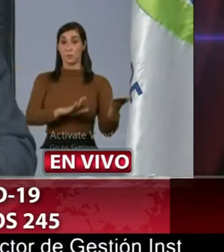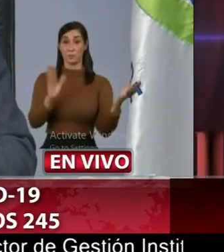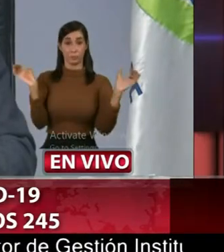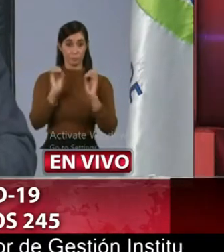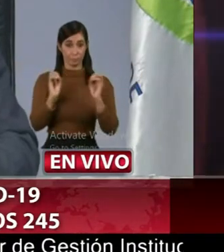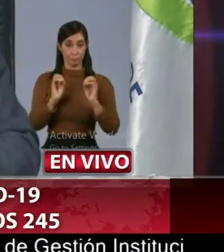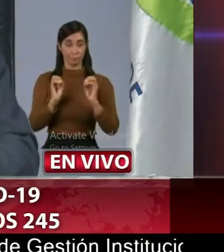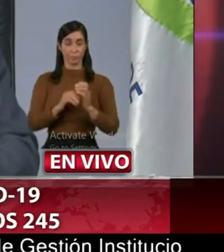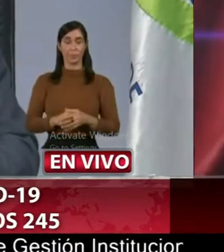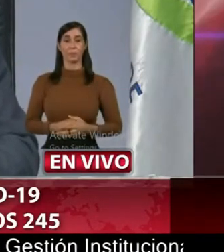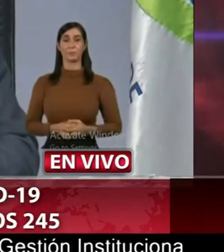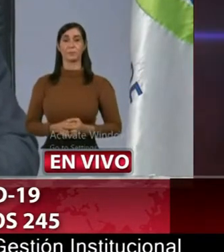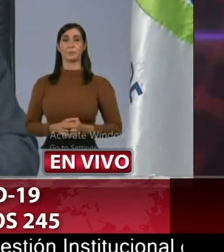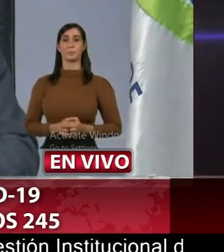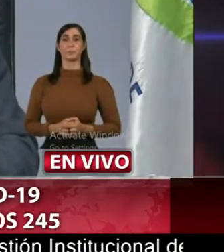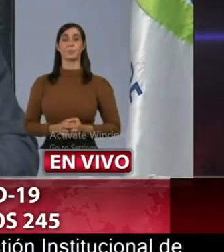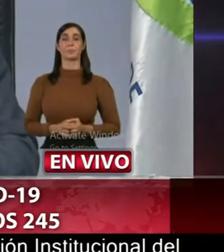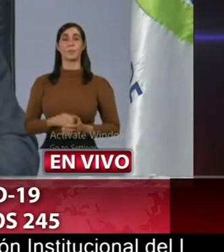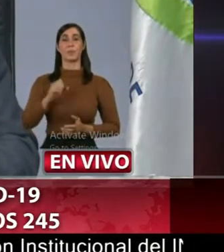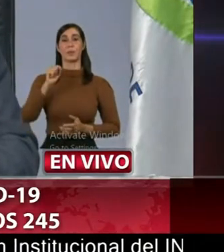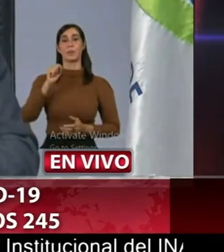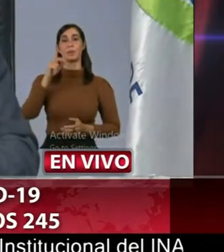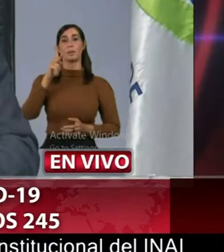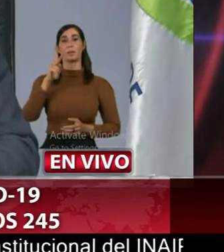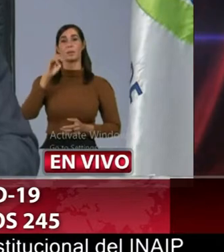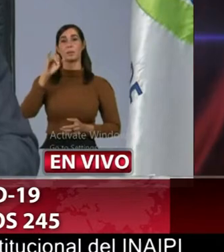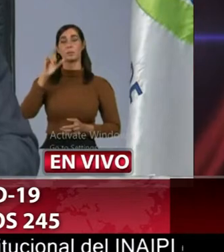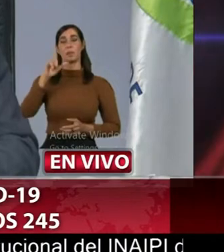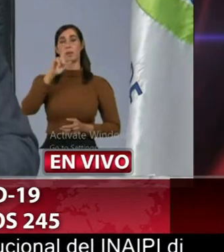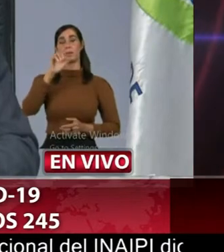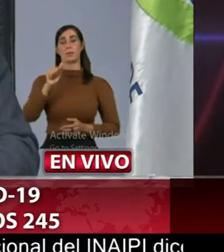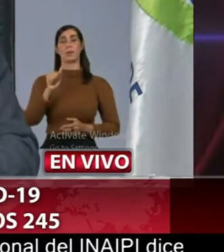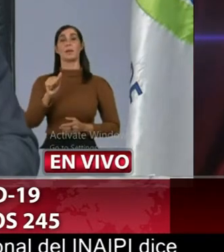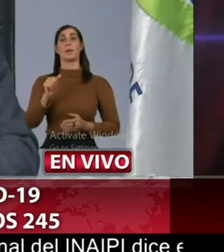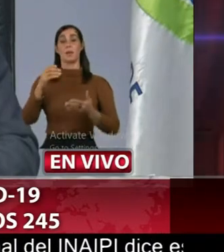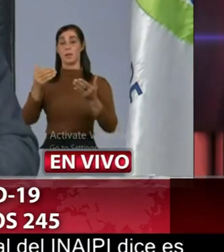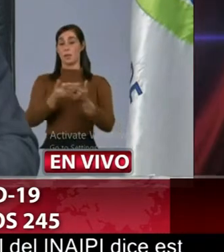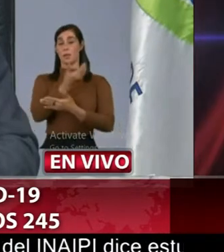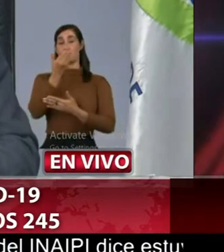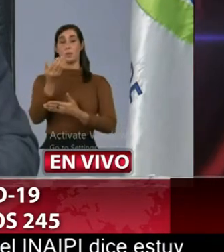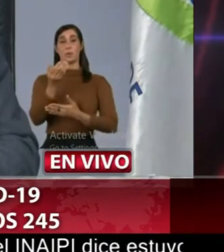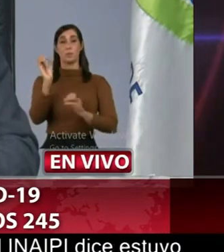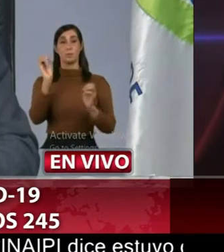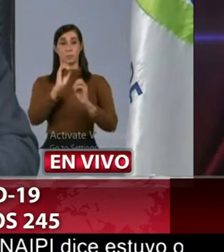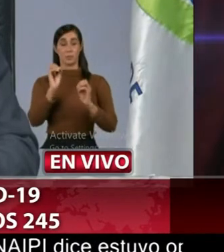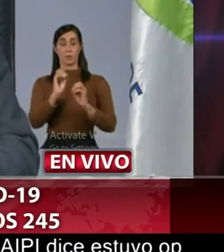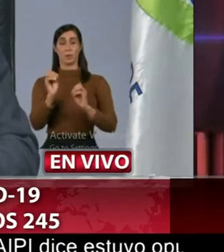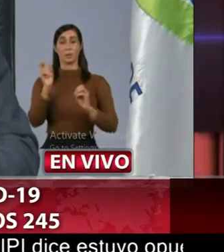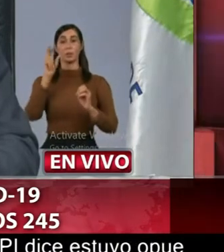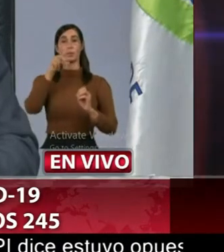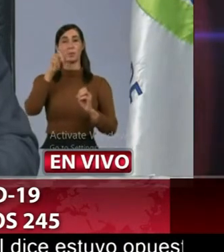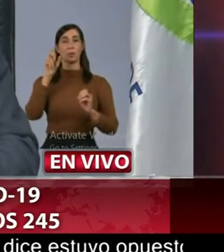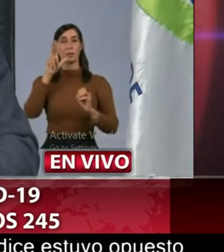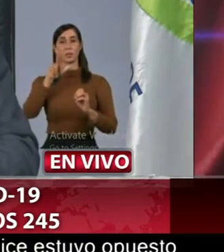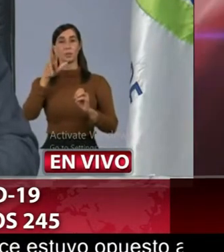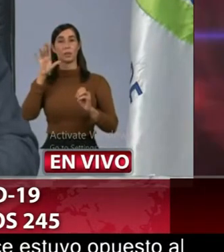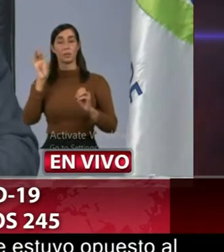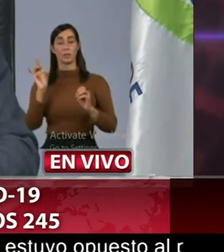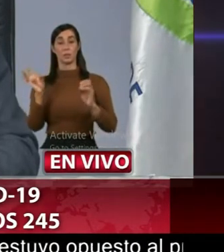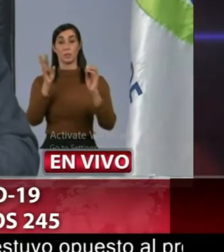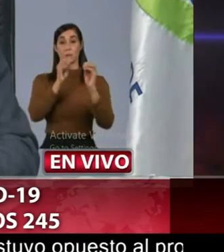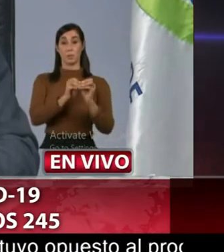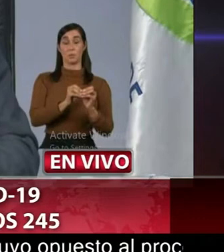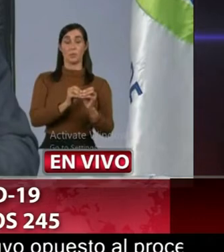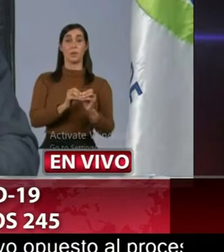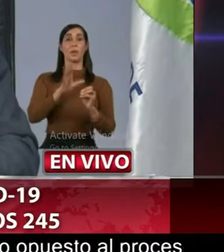fallecidos Espaillat cero casos nuevos 138 acumulados 52